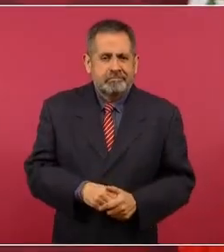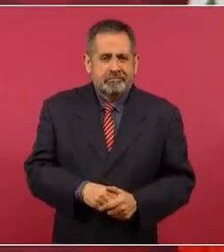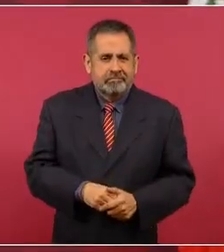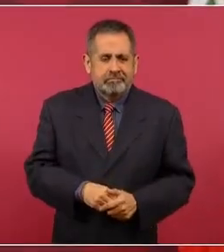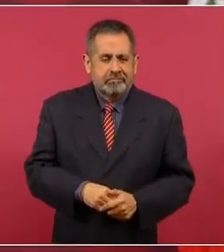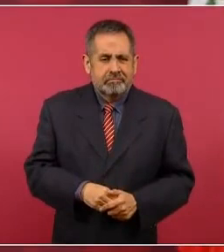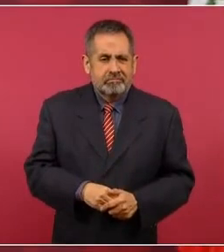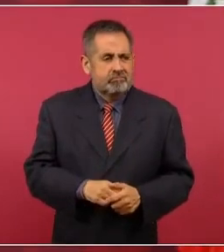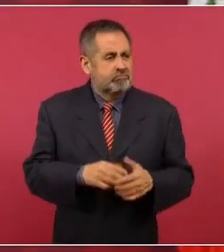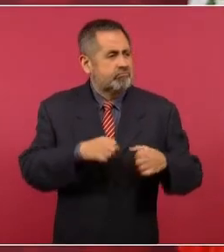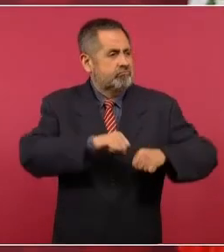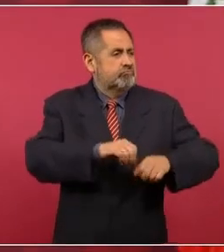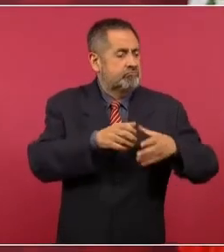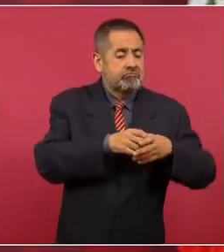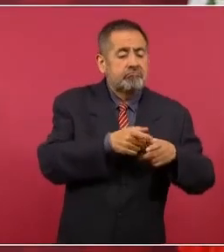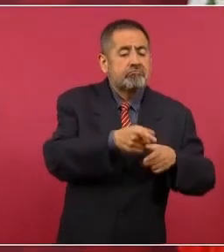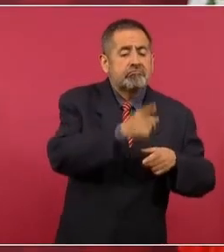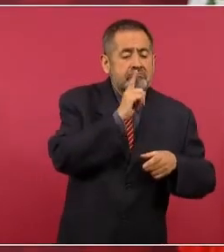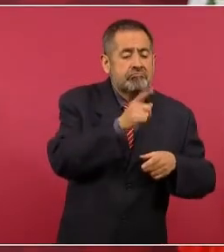machuchones, mujeres,